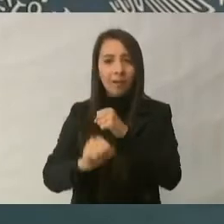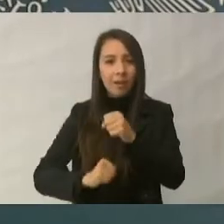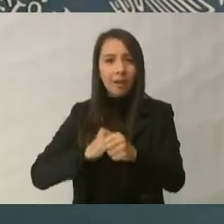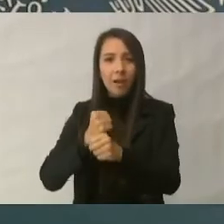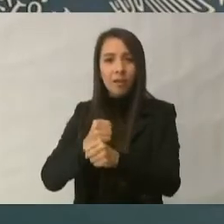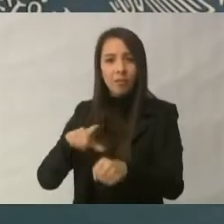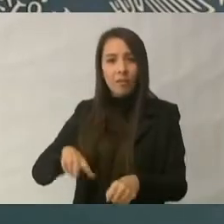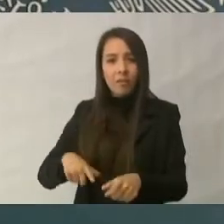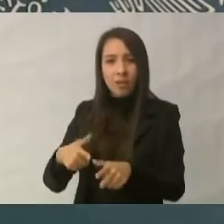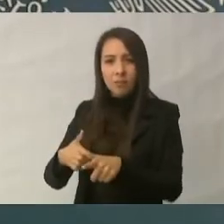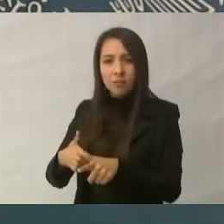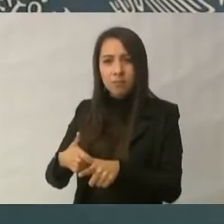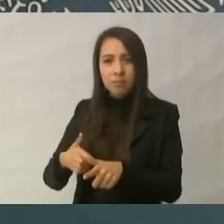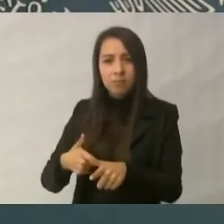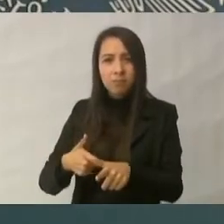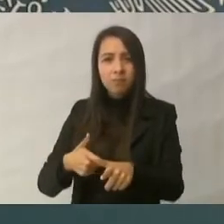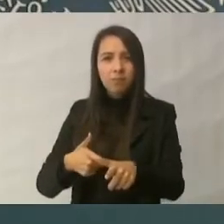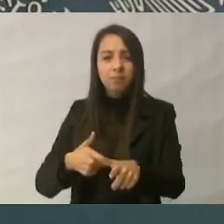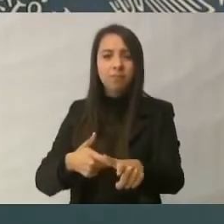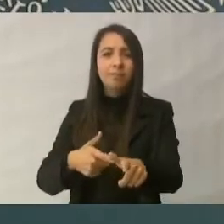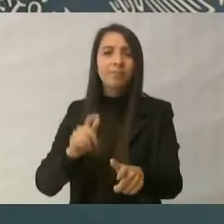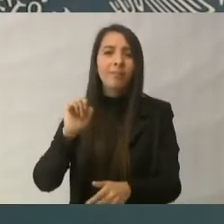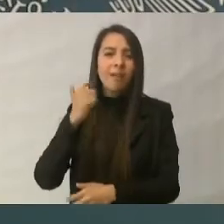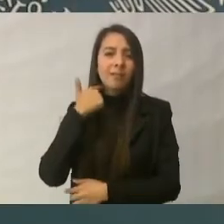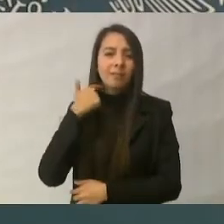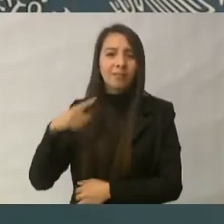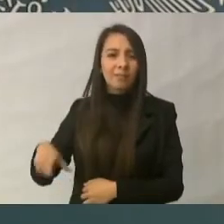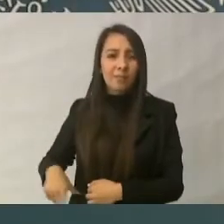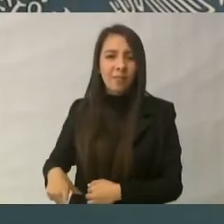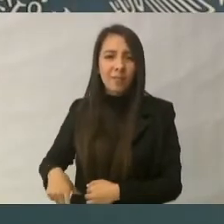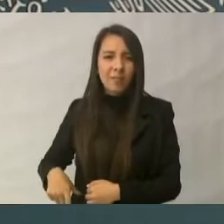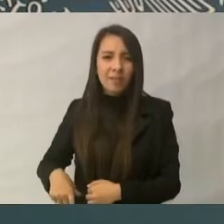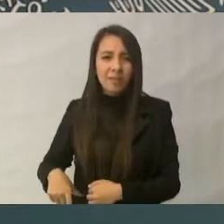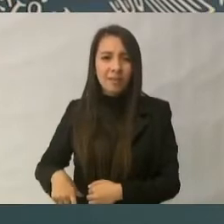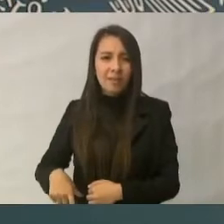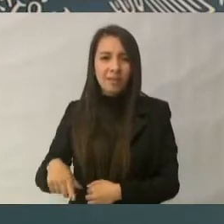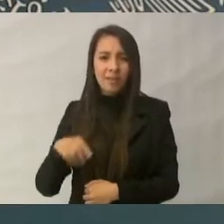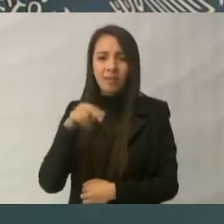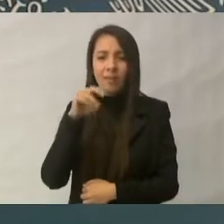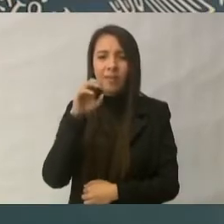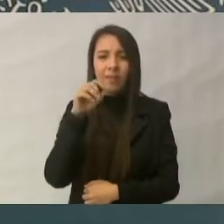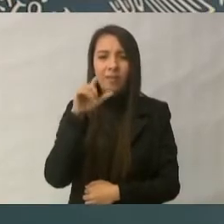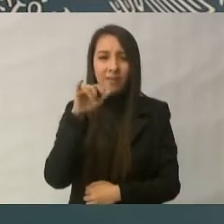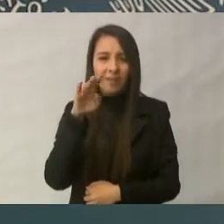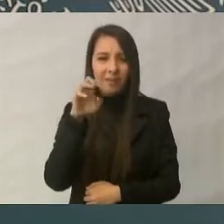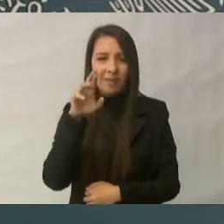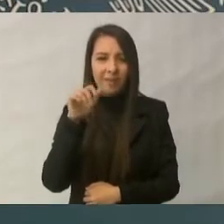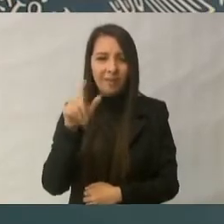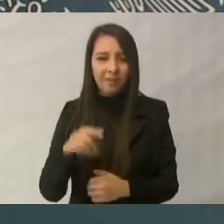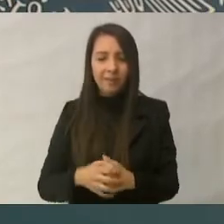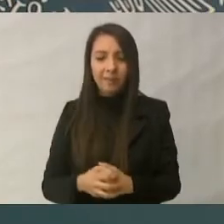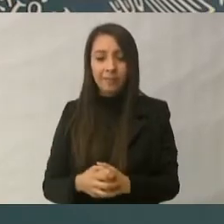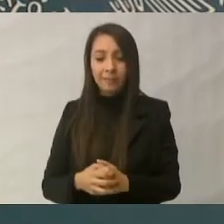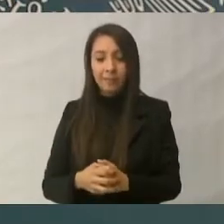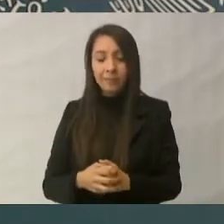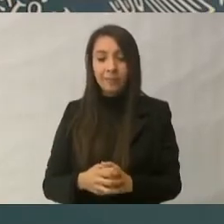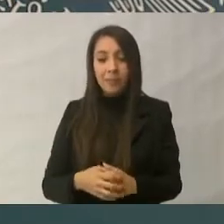del periodo neoliberal. y en esta frontera norte